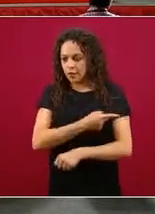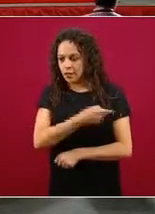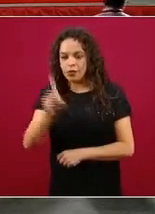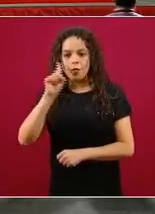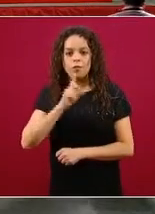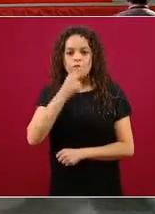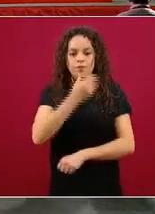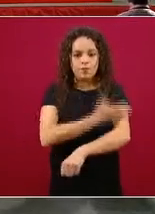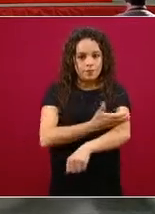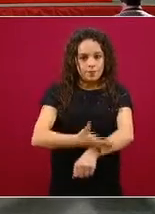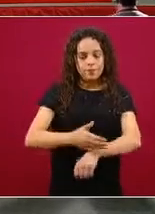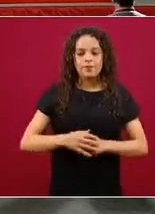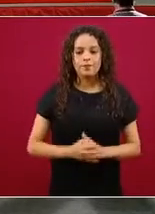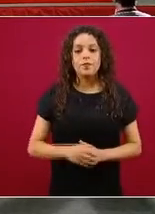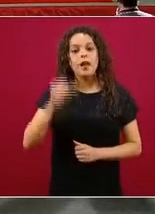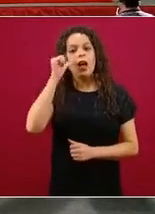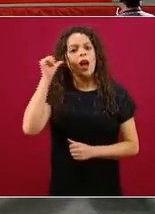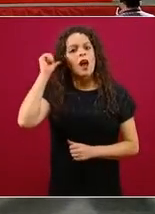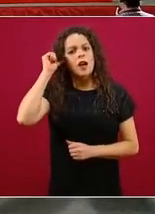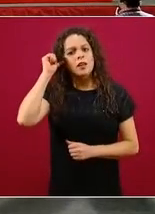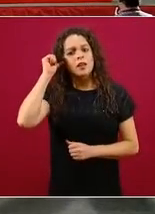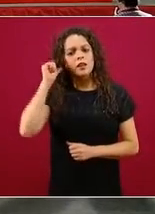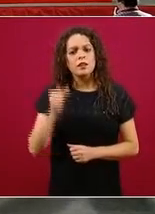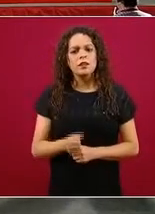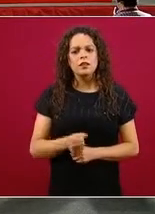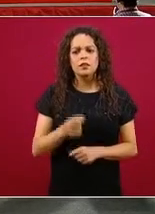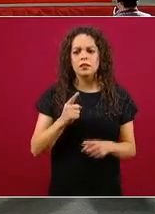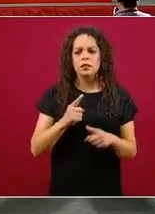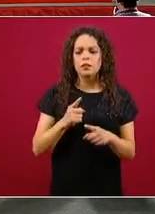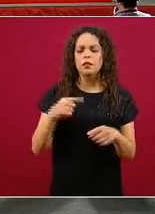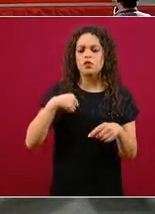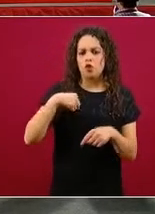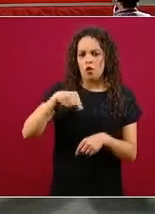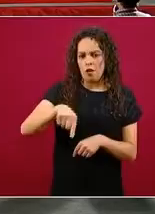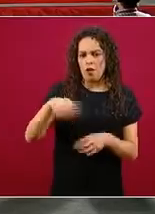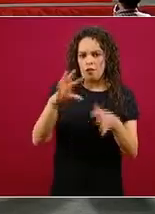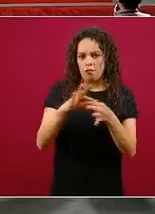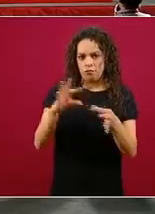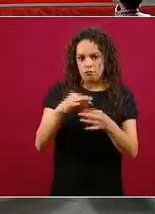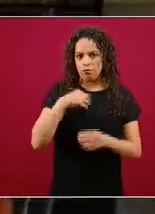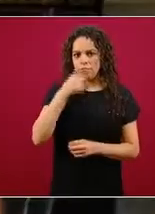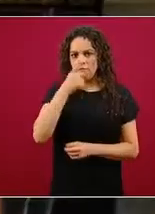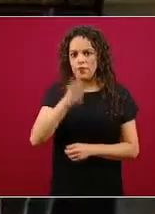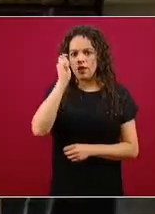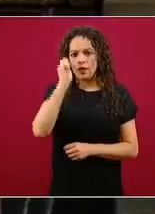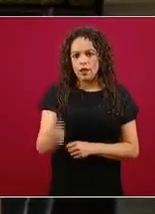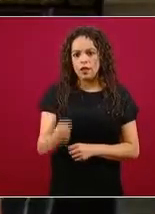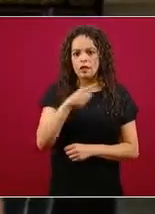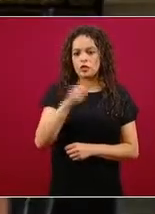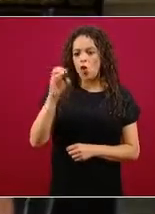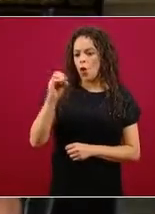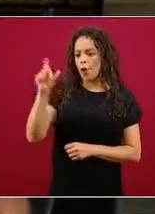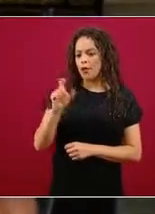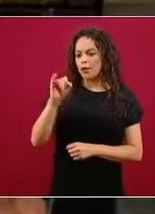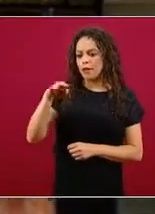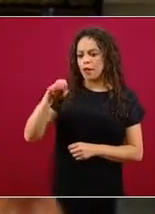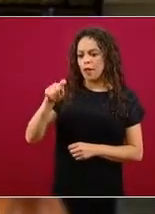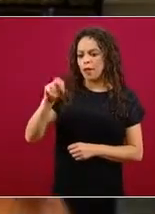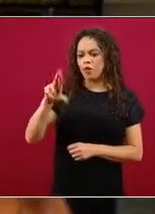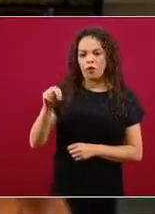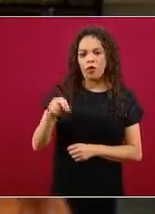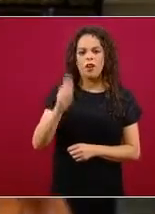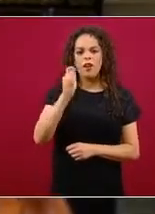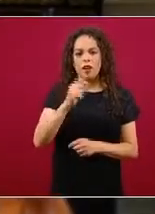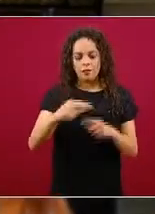El día de ayer comentaba aquí con ustedes acerca de los aparatos del oxímetro, porque